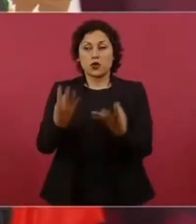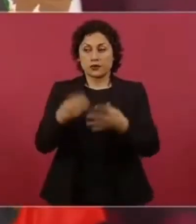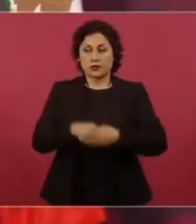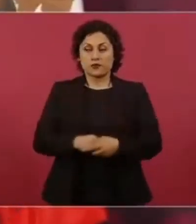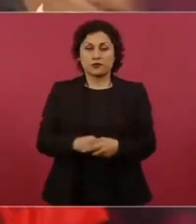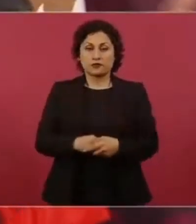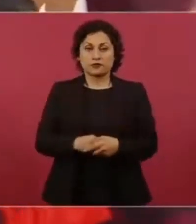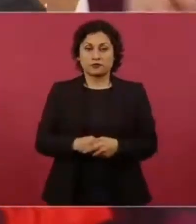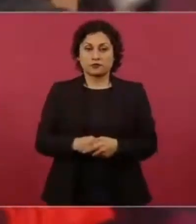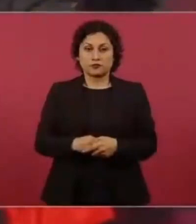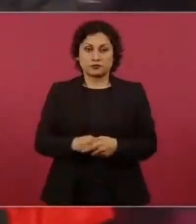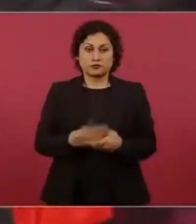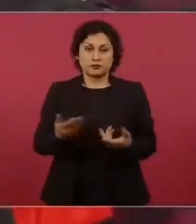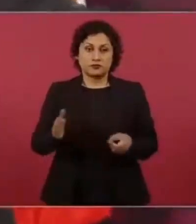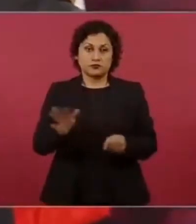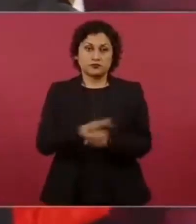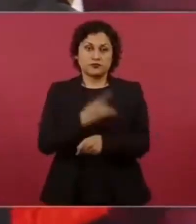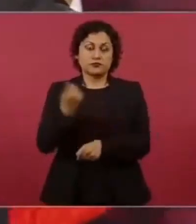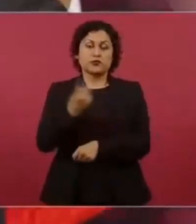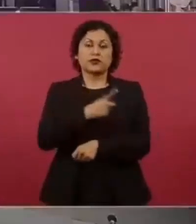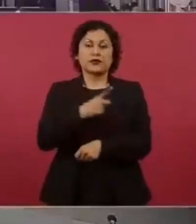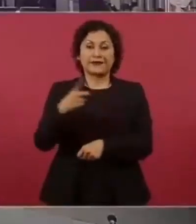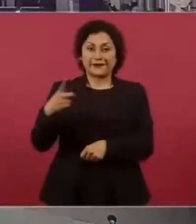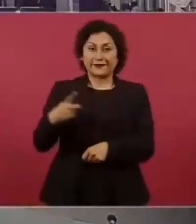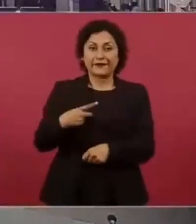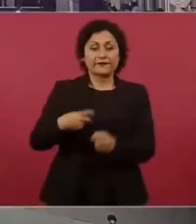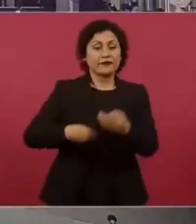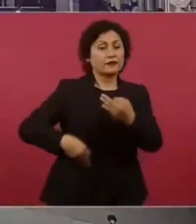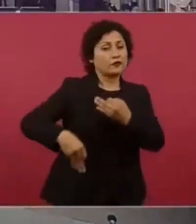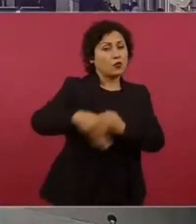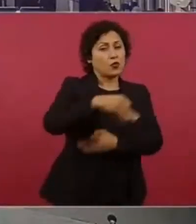Porque hay que asegurar todo. Esto es asegurado.